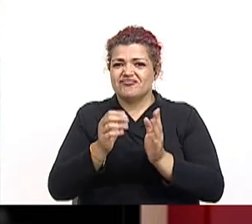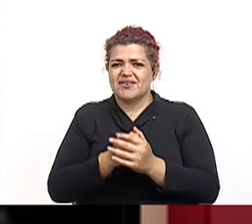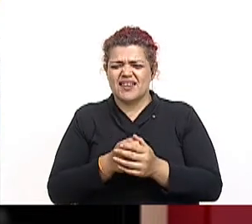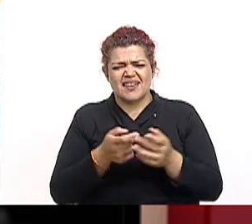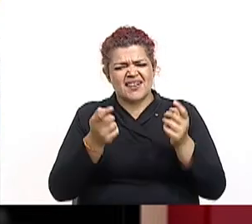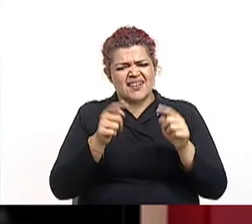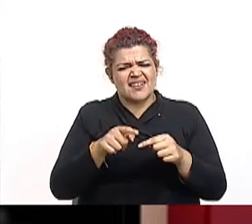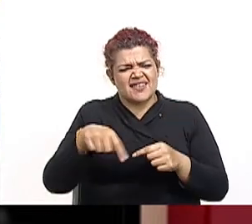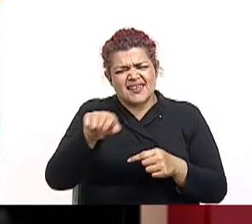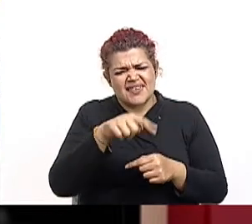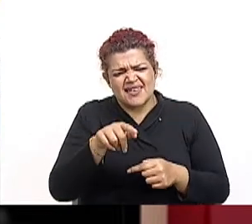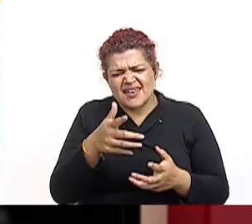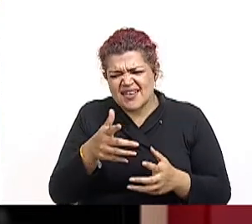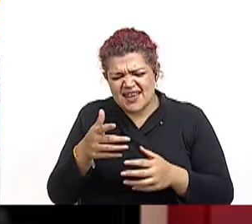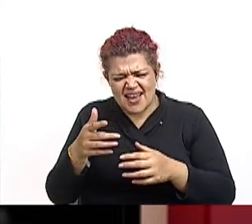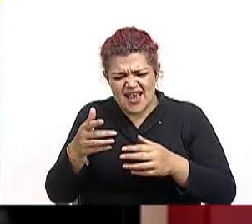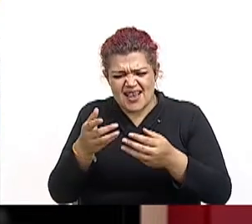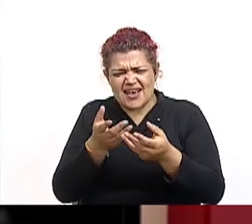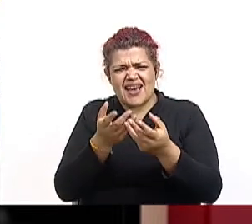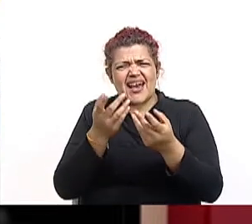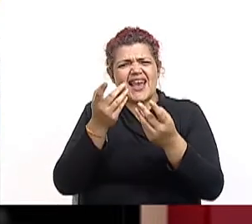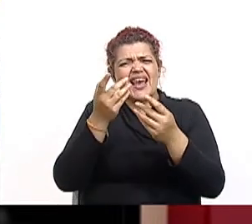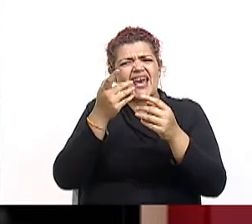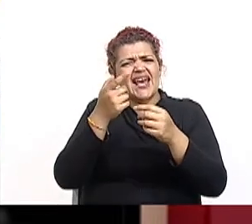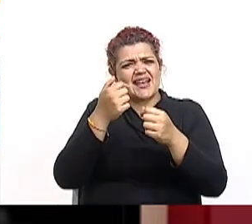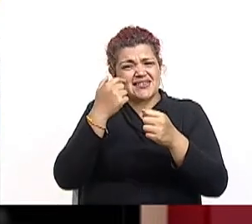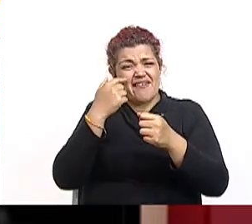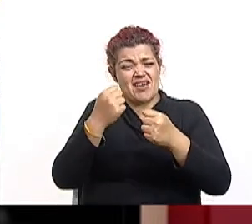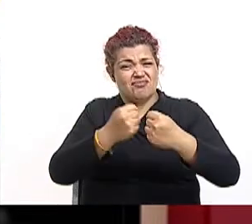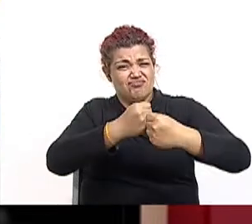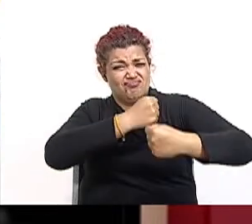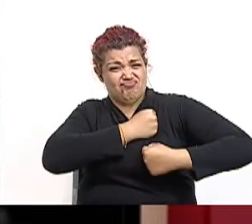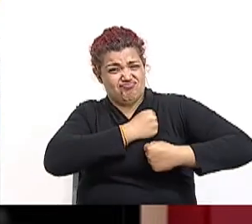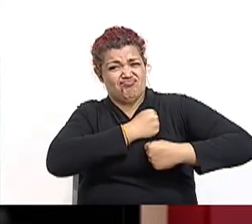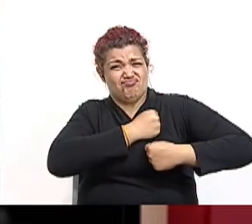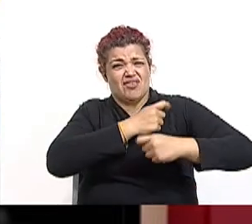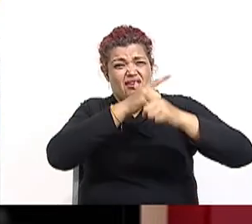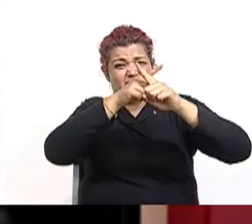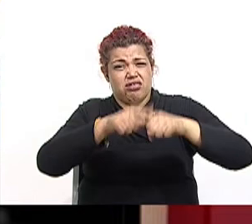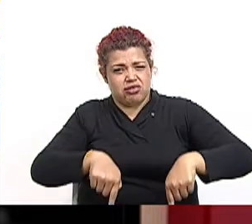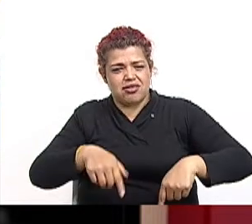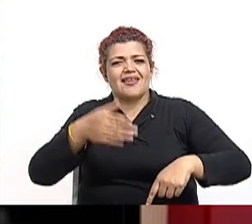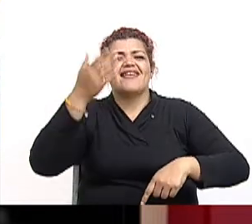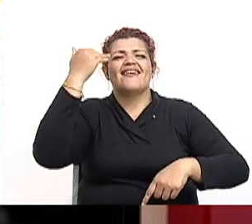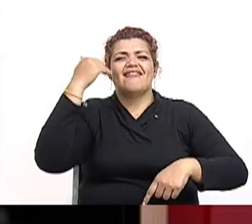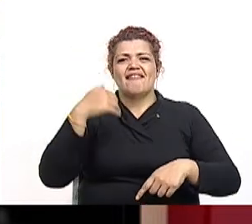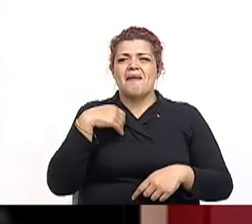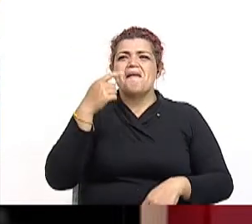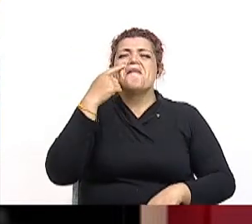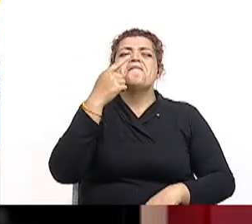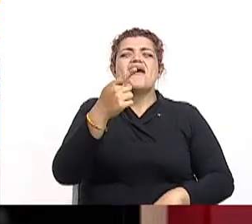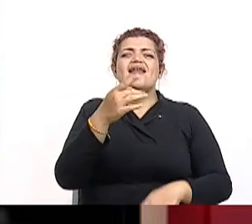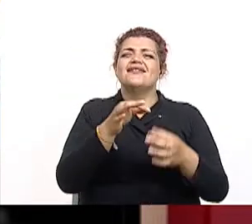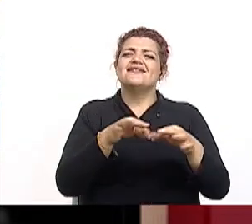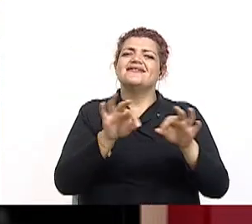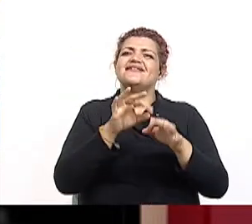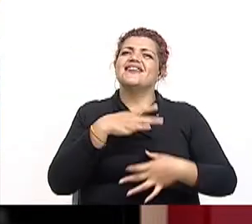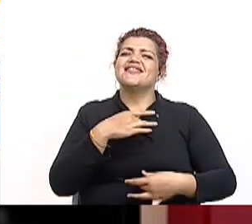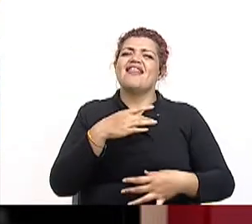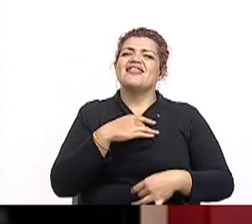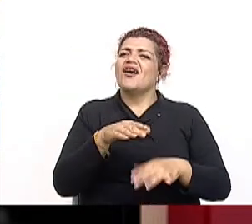maravilloso de la abolición del ejército. ¿Cómo vivimos sin ejército? ¿Cómo es este país? Vamos a ver esta nota tan interesante.